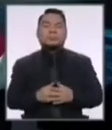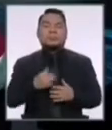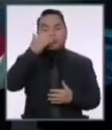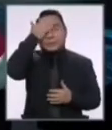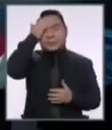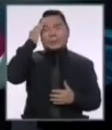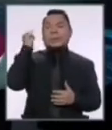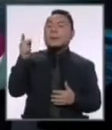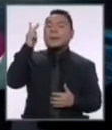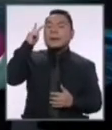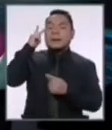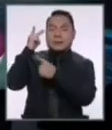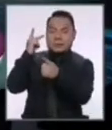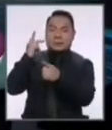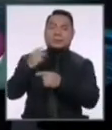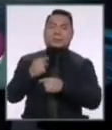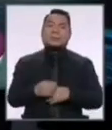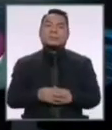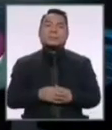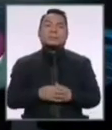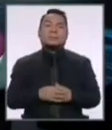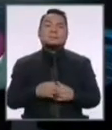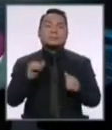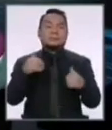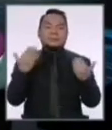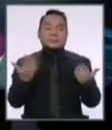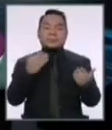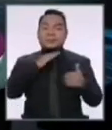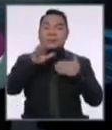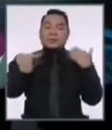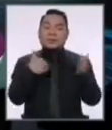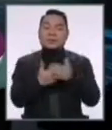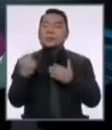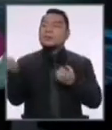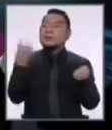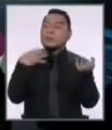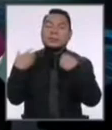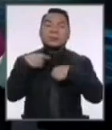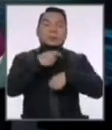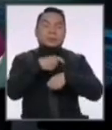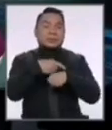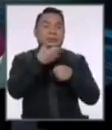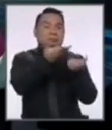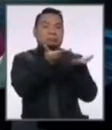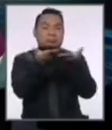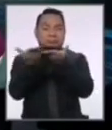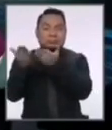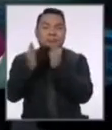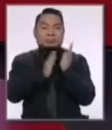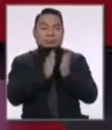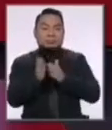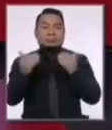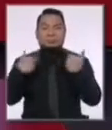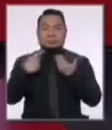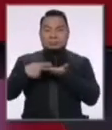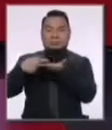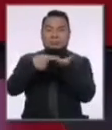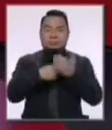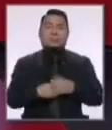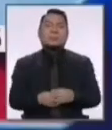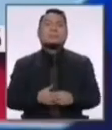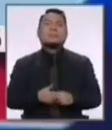Keiko Fujimori, había levantado, luego volvemos. Tenemos que dar juego a todos para que el tiempo se distribuya de forma tal que se dé también el debate.